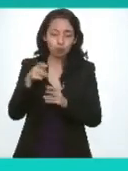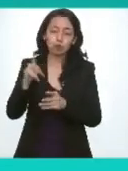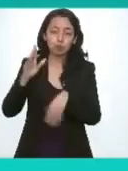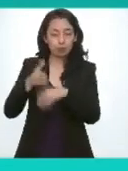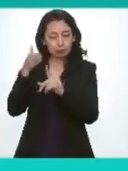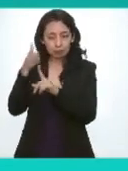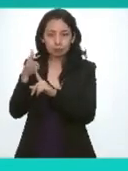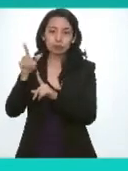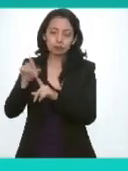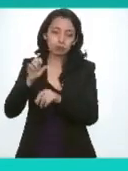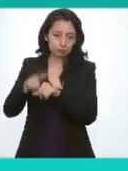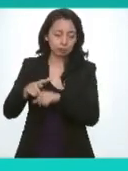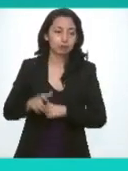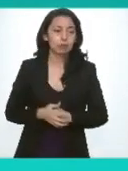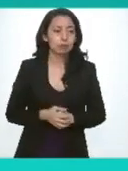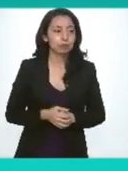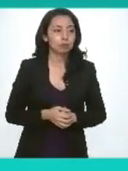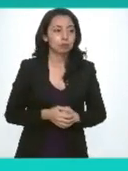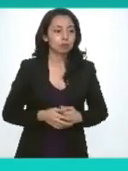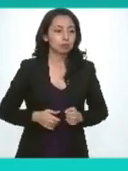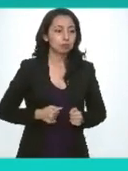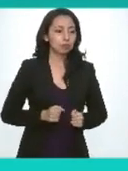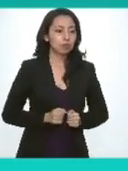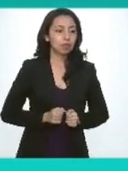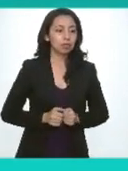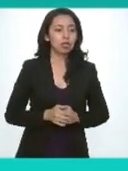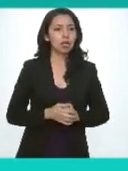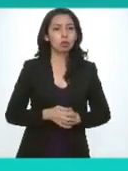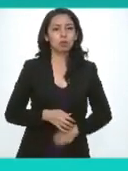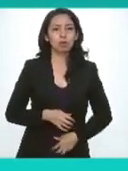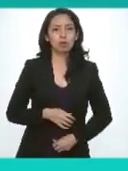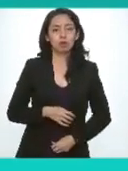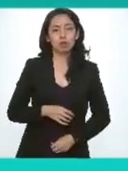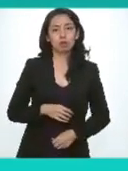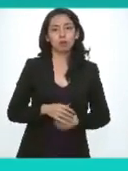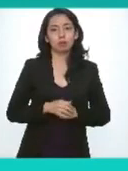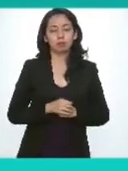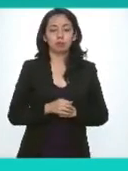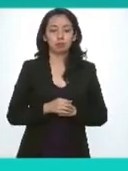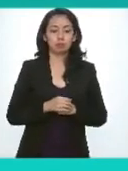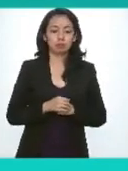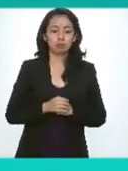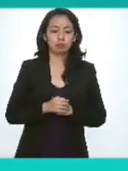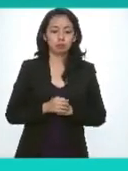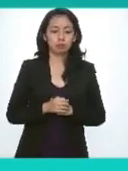entorno digital gracias gracias comisionada Román la escuchamos